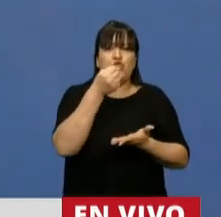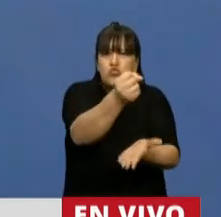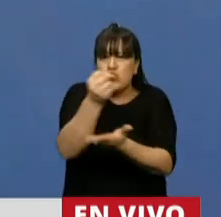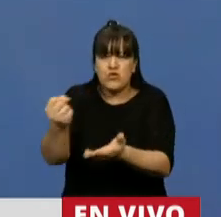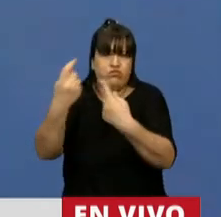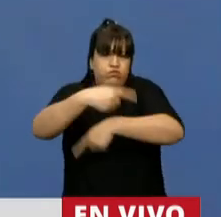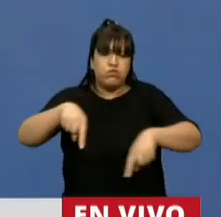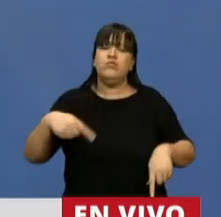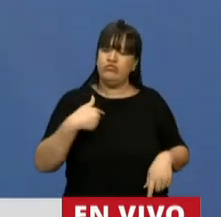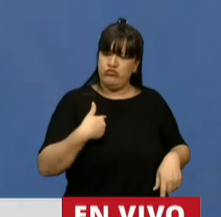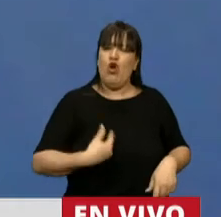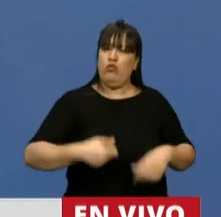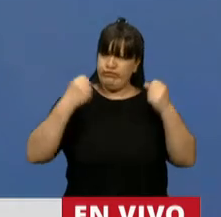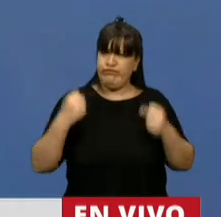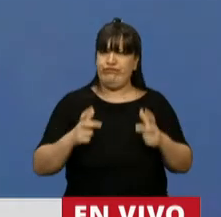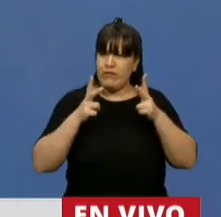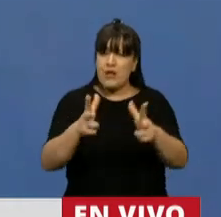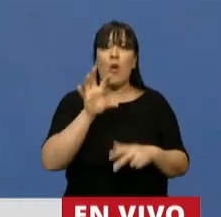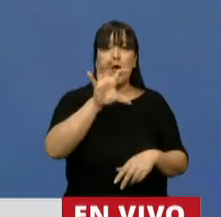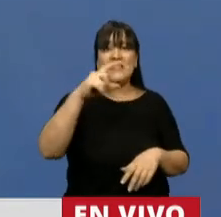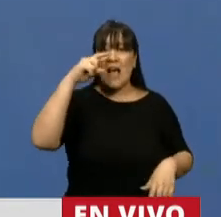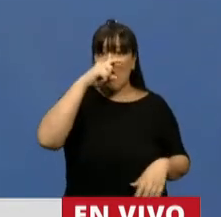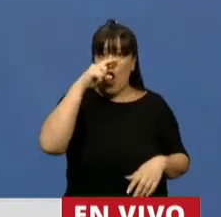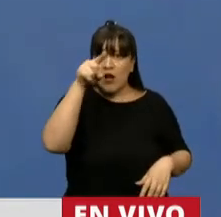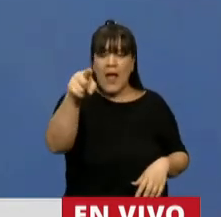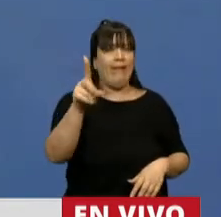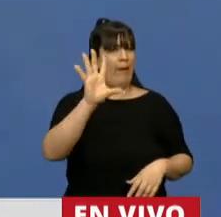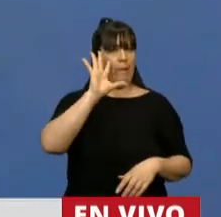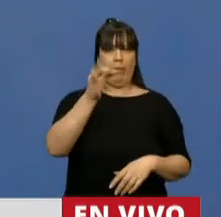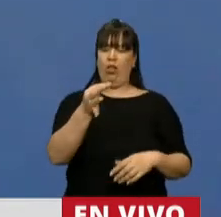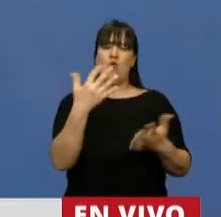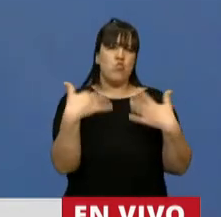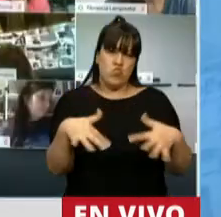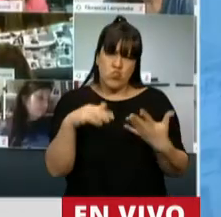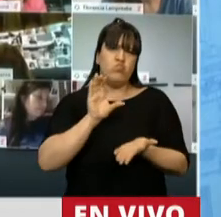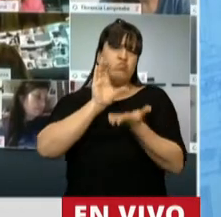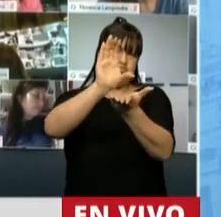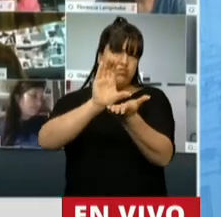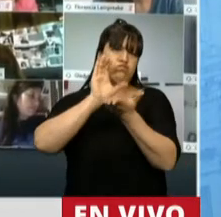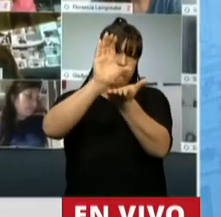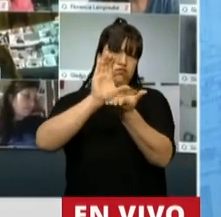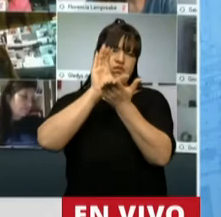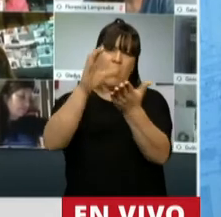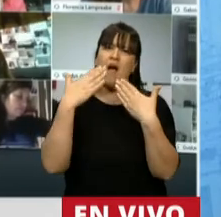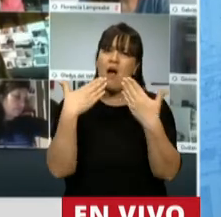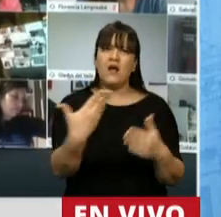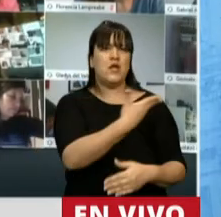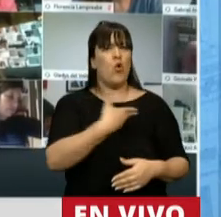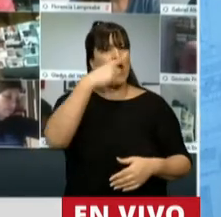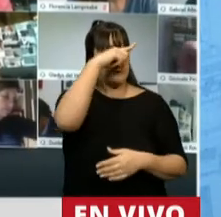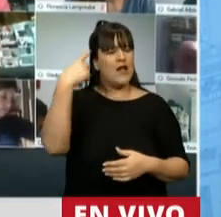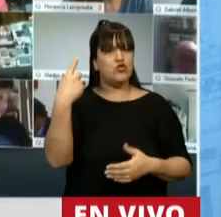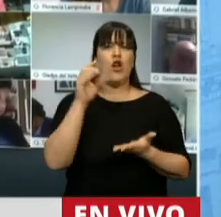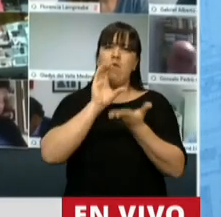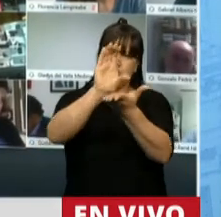Doy fe que nuestra provincia, la provincia de Corrientes, se vieron muchísimo favorecidos por esta asistencia del gobierno nacional.